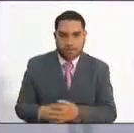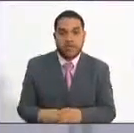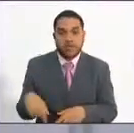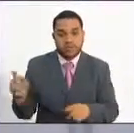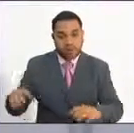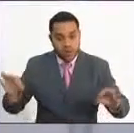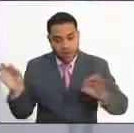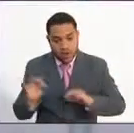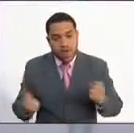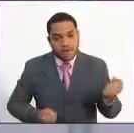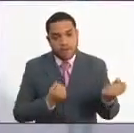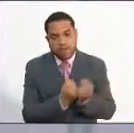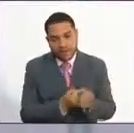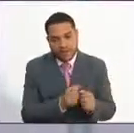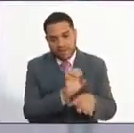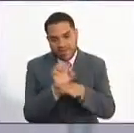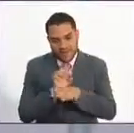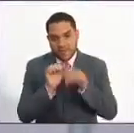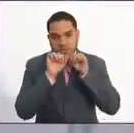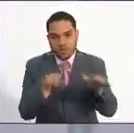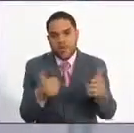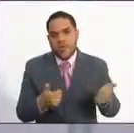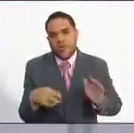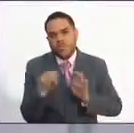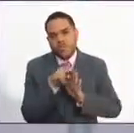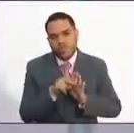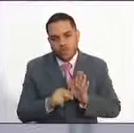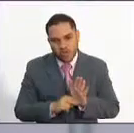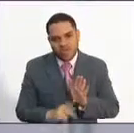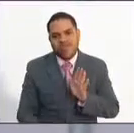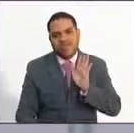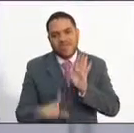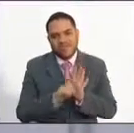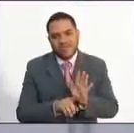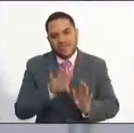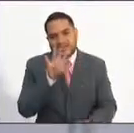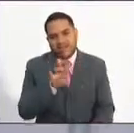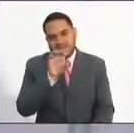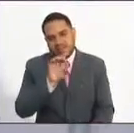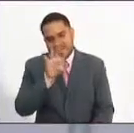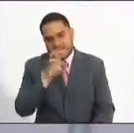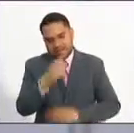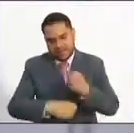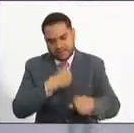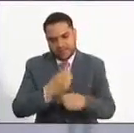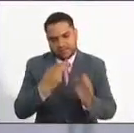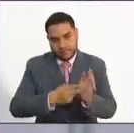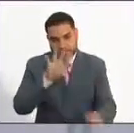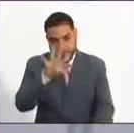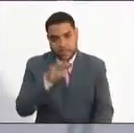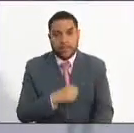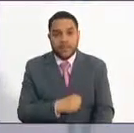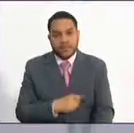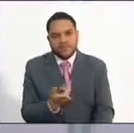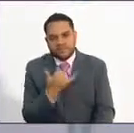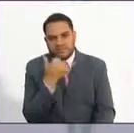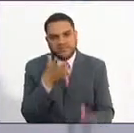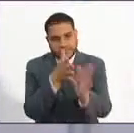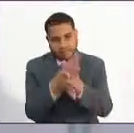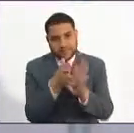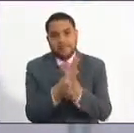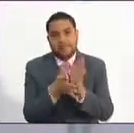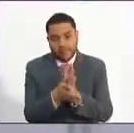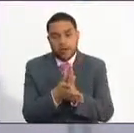públicas regidas por la norma ley 909 del 2004. Donde se